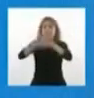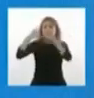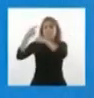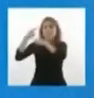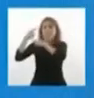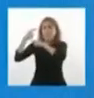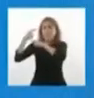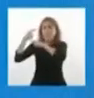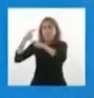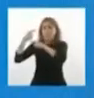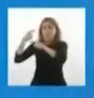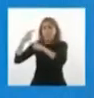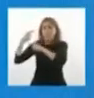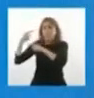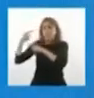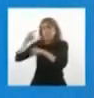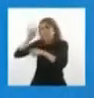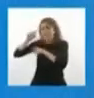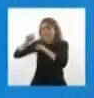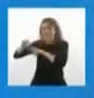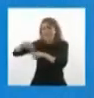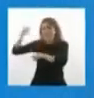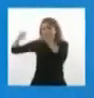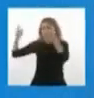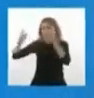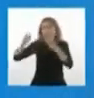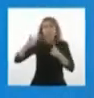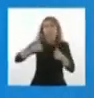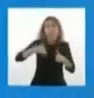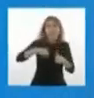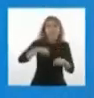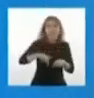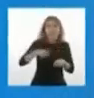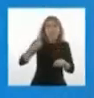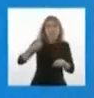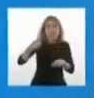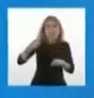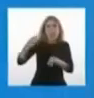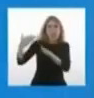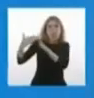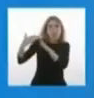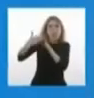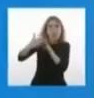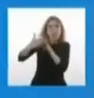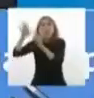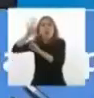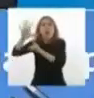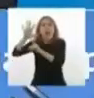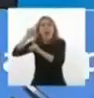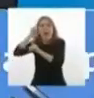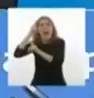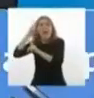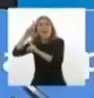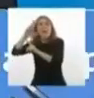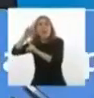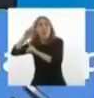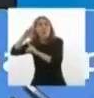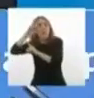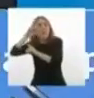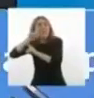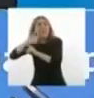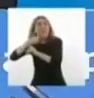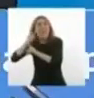Bueno, a ver ya. A ti te pueden... No, ya, yo me siento con barbaridad. Pero a ver, yo lo que quiero es ver el